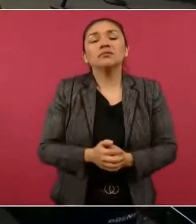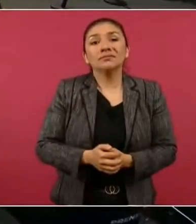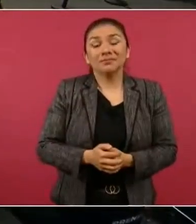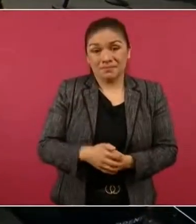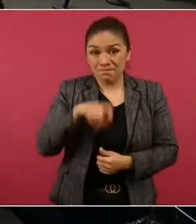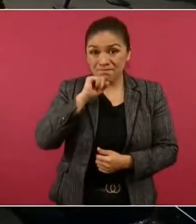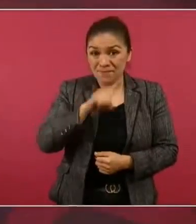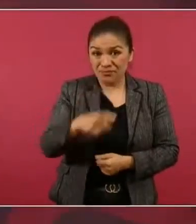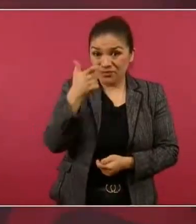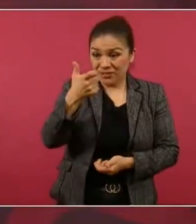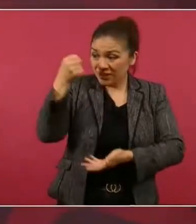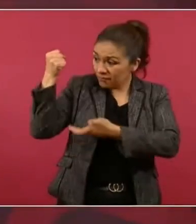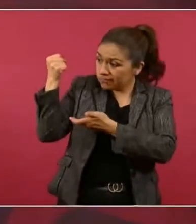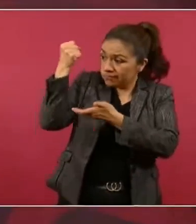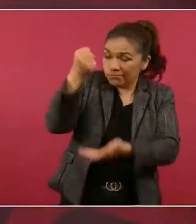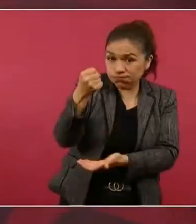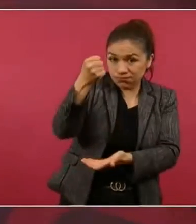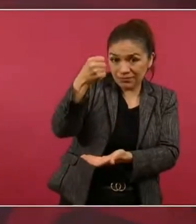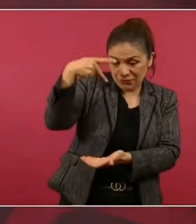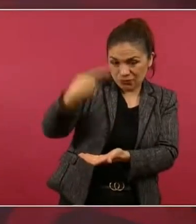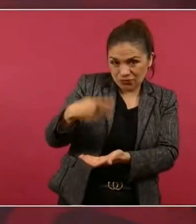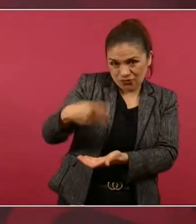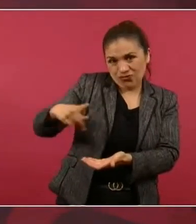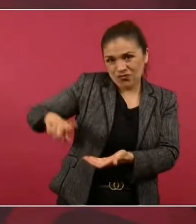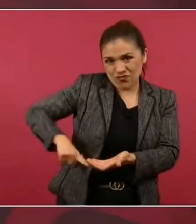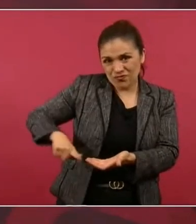presupuesto público